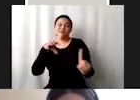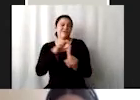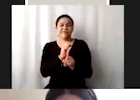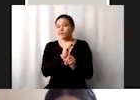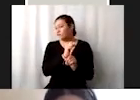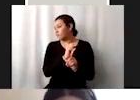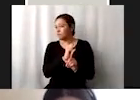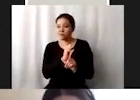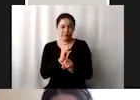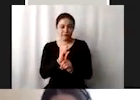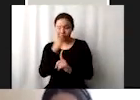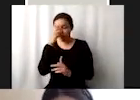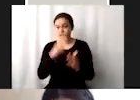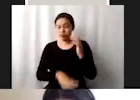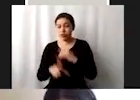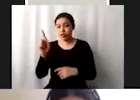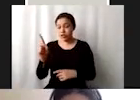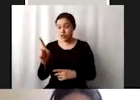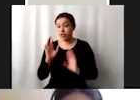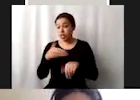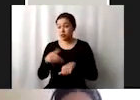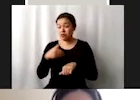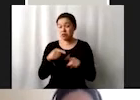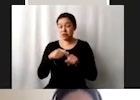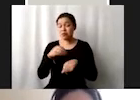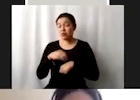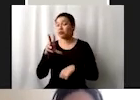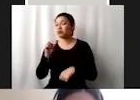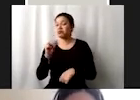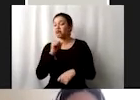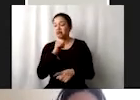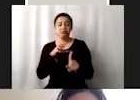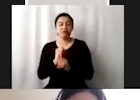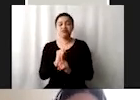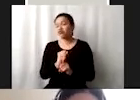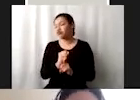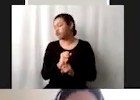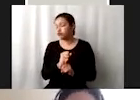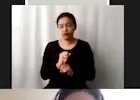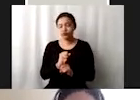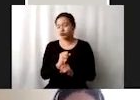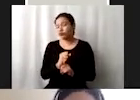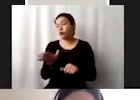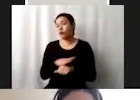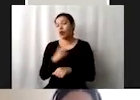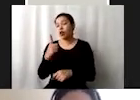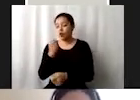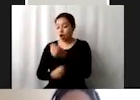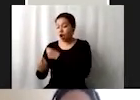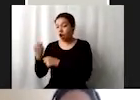2030 en términos incluso ya numéricos, que ellos manejan. ¿Por qué? Porque solamente el año pasado